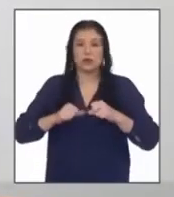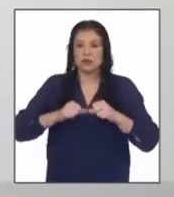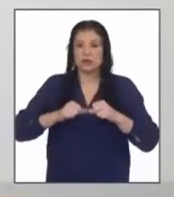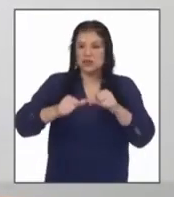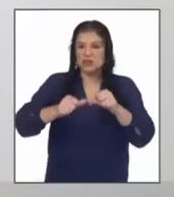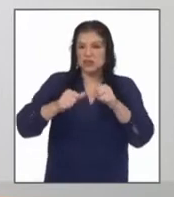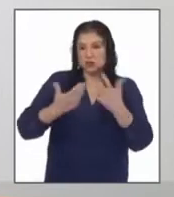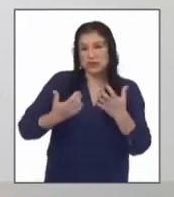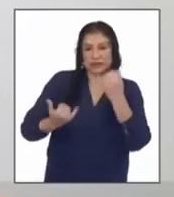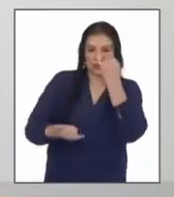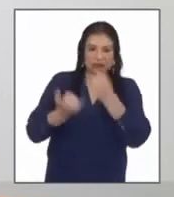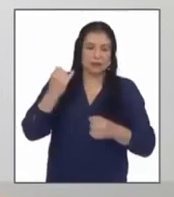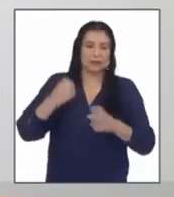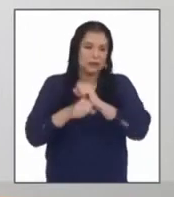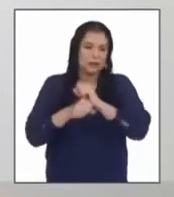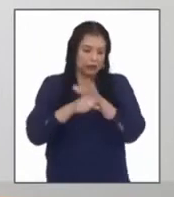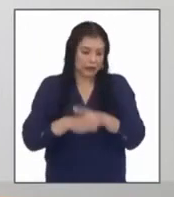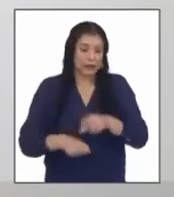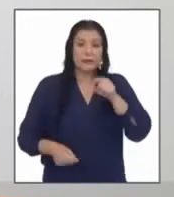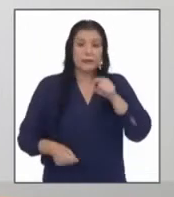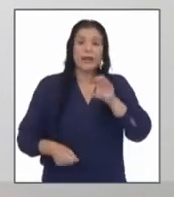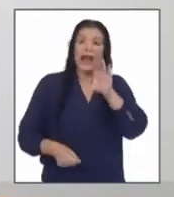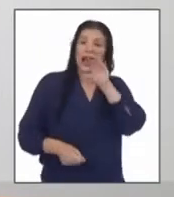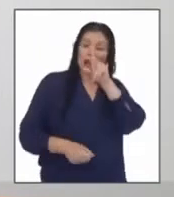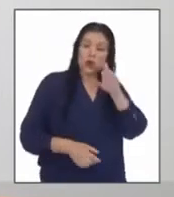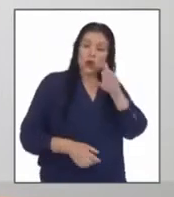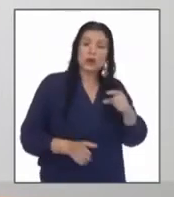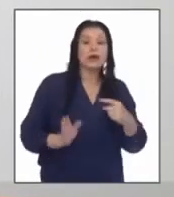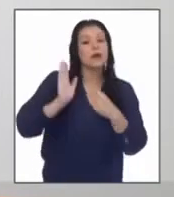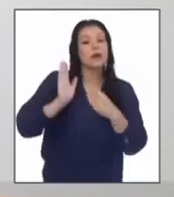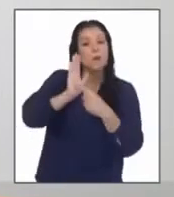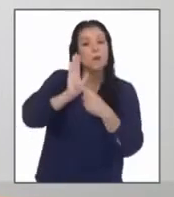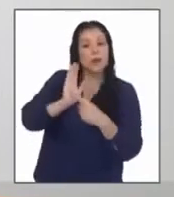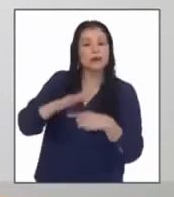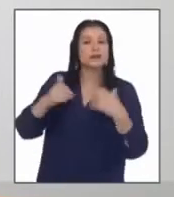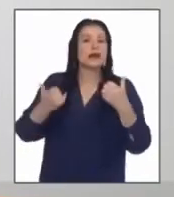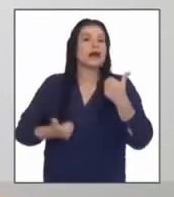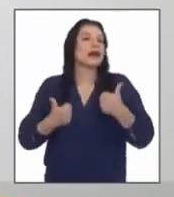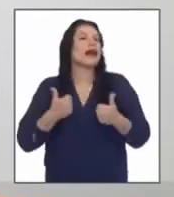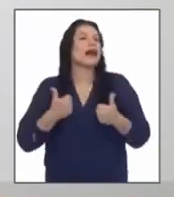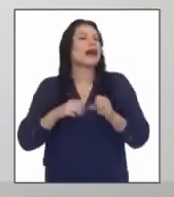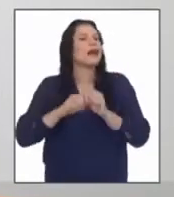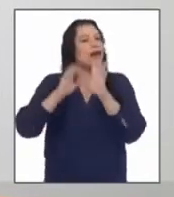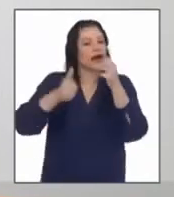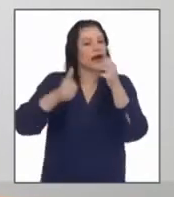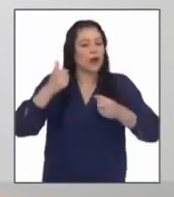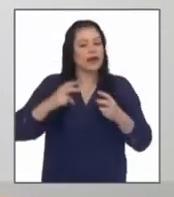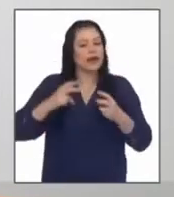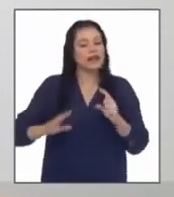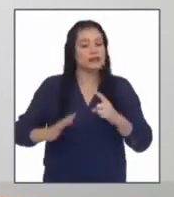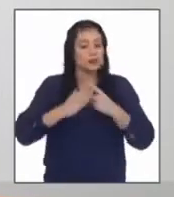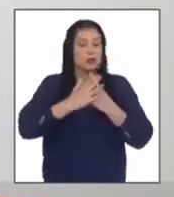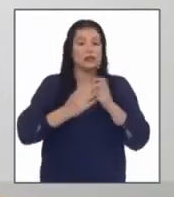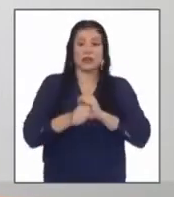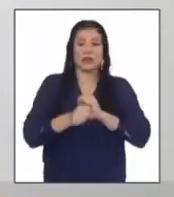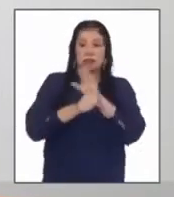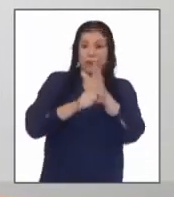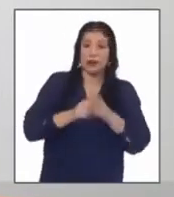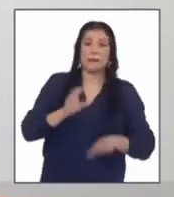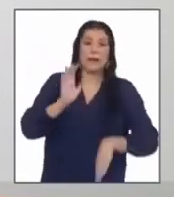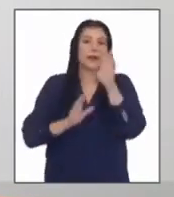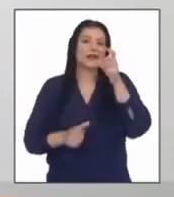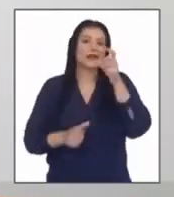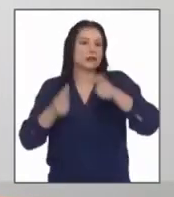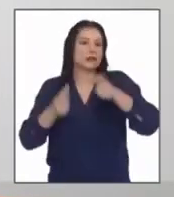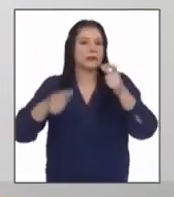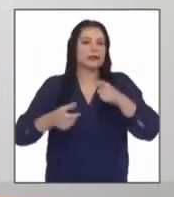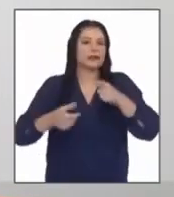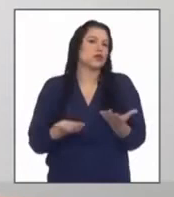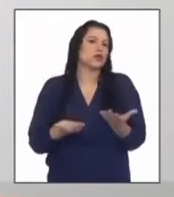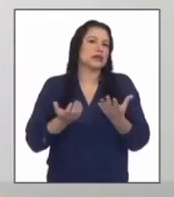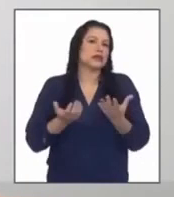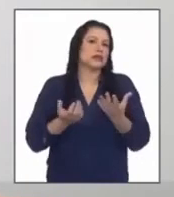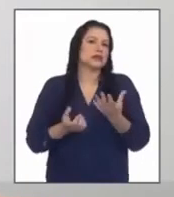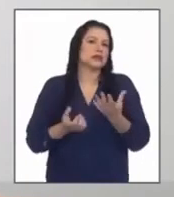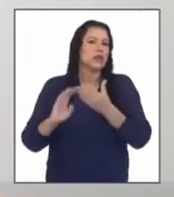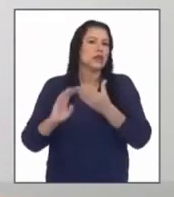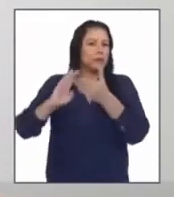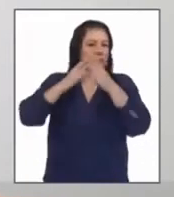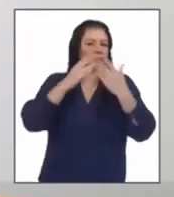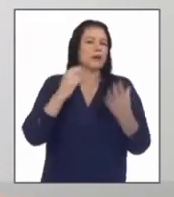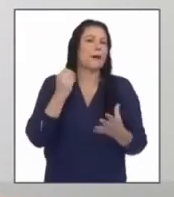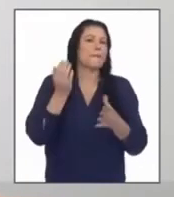nos deja clara la situación de la pandemia en el país y sobre todo con la población más vulnerable